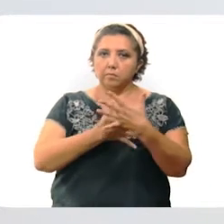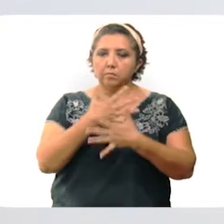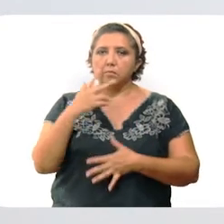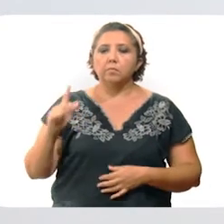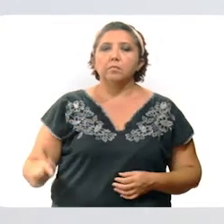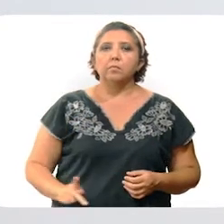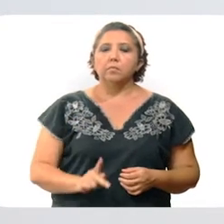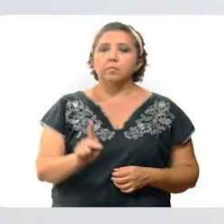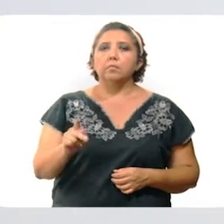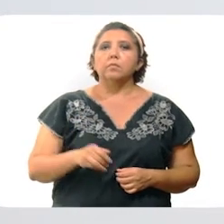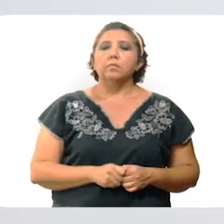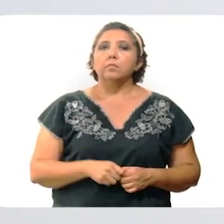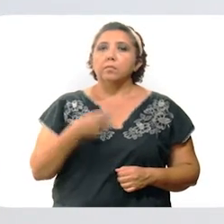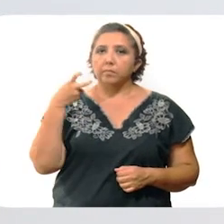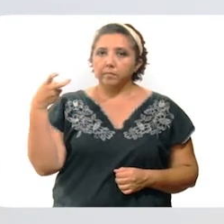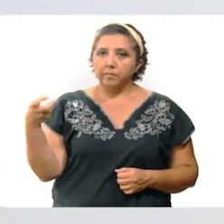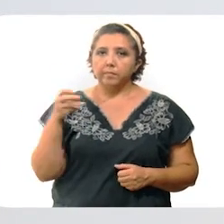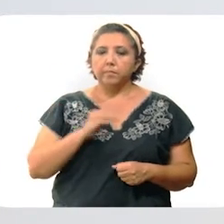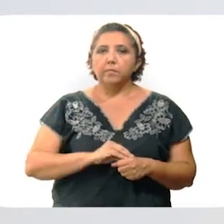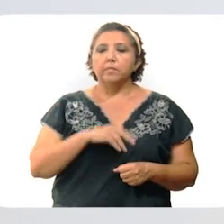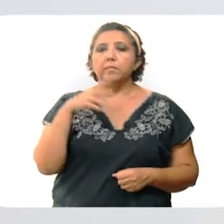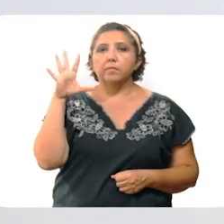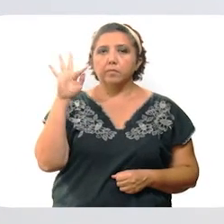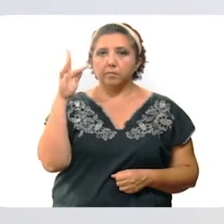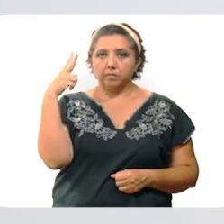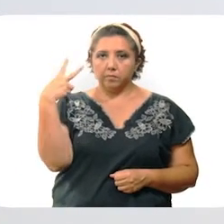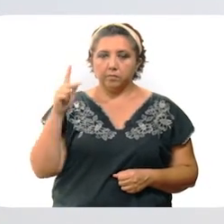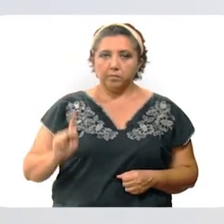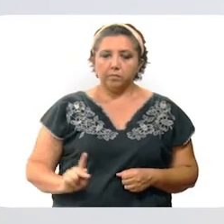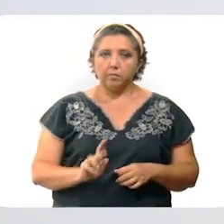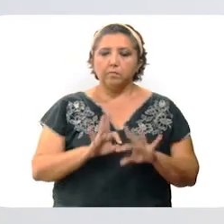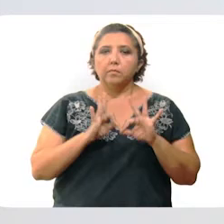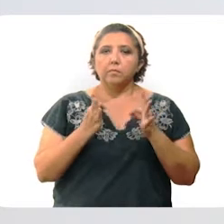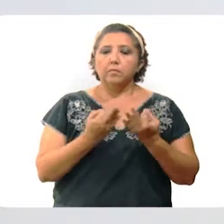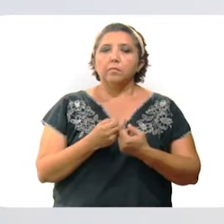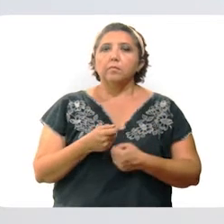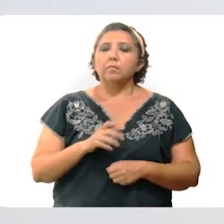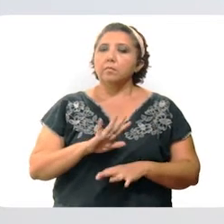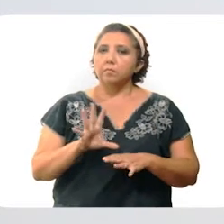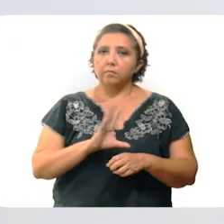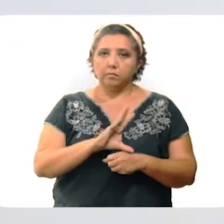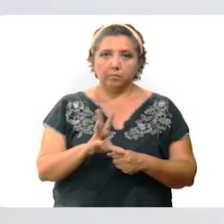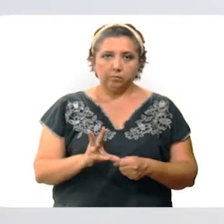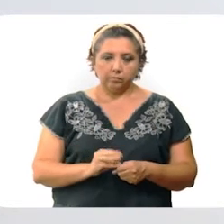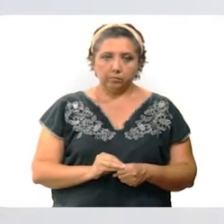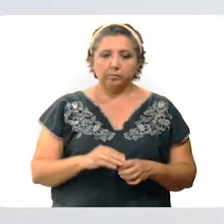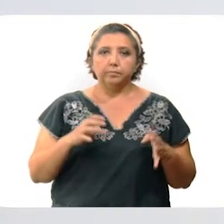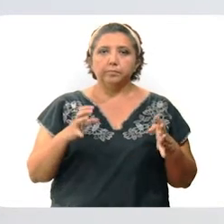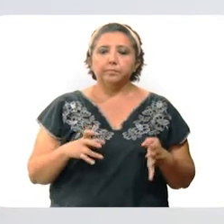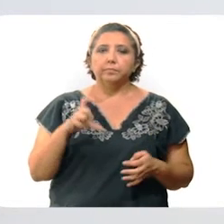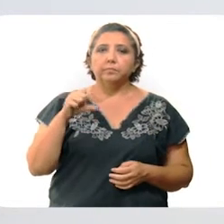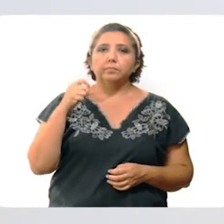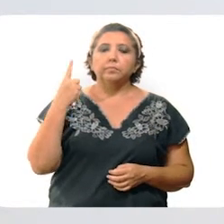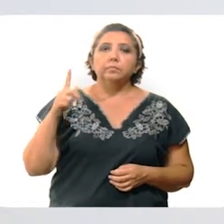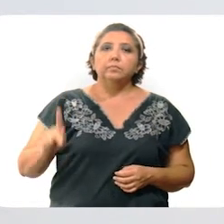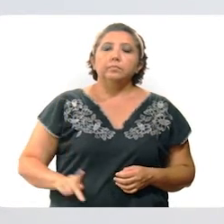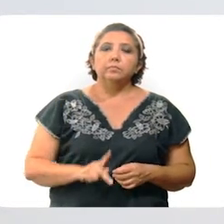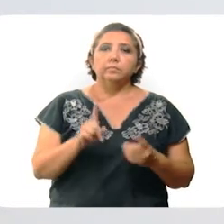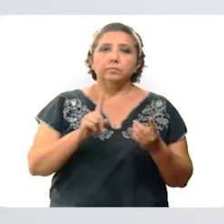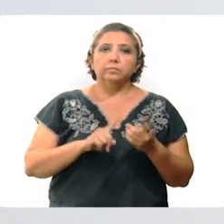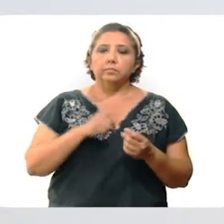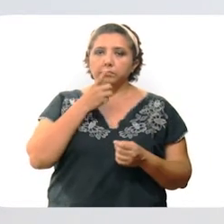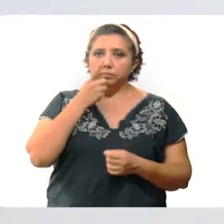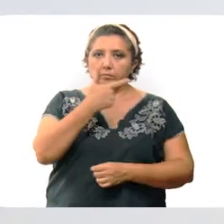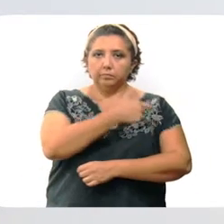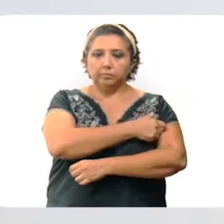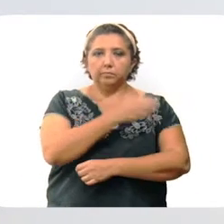municipios. Con esto, suman 42 municipios con el esquema de vacunación completo, entre ellos los 21 municipios donde se